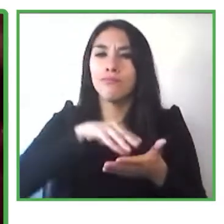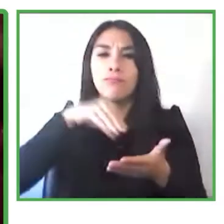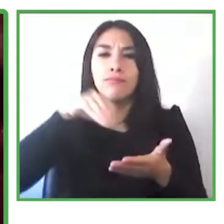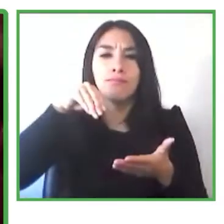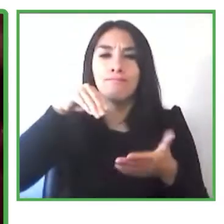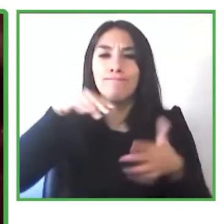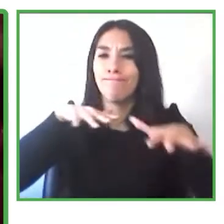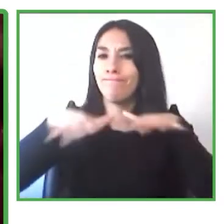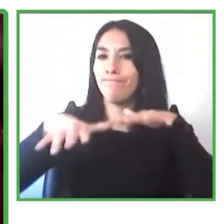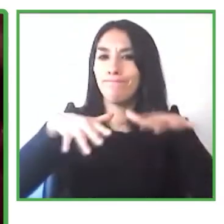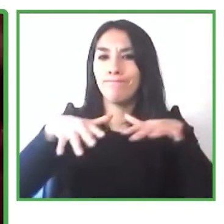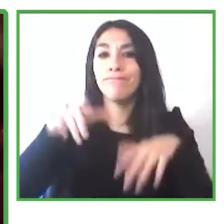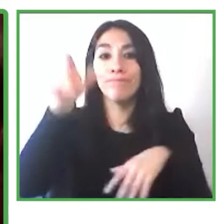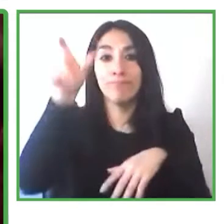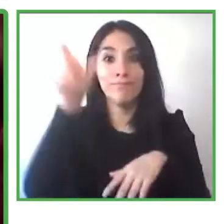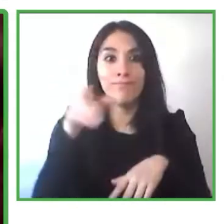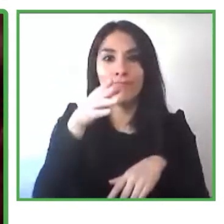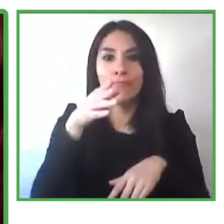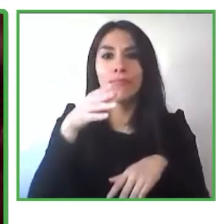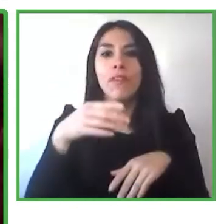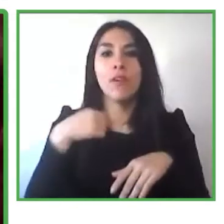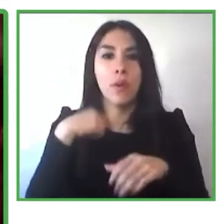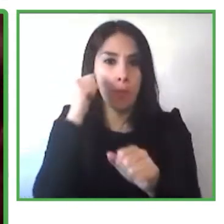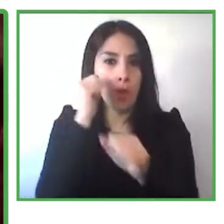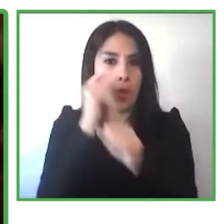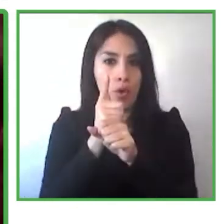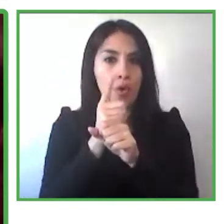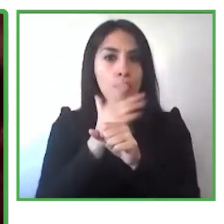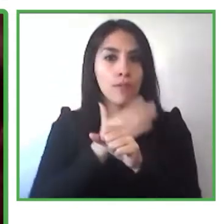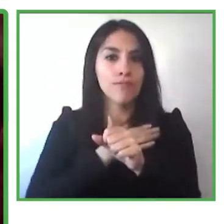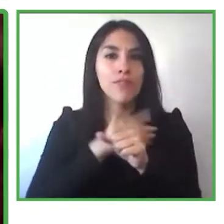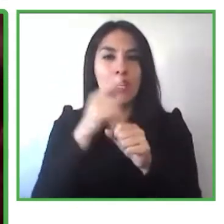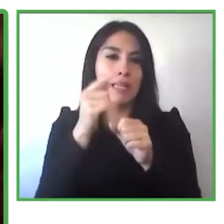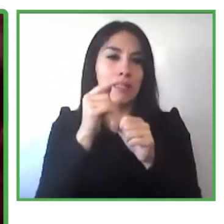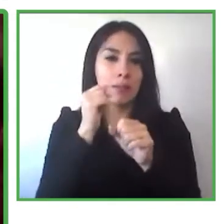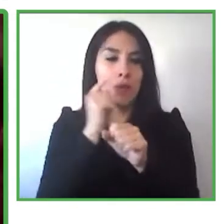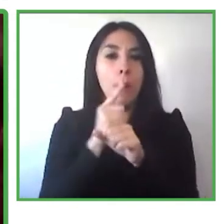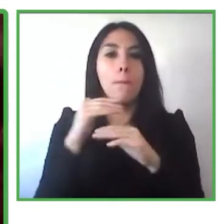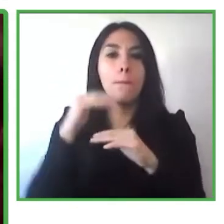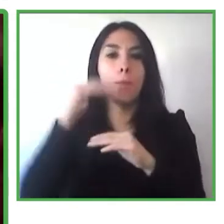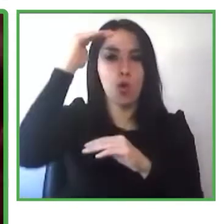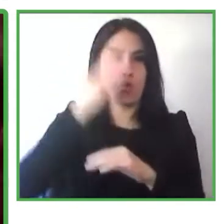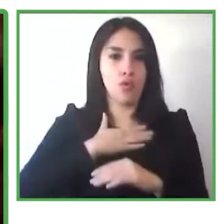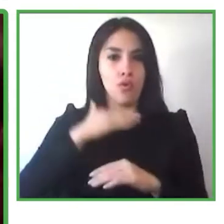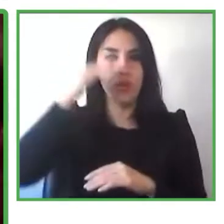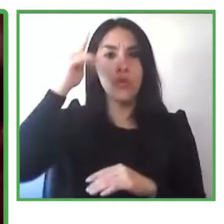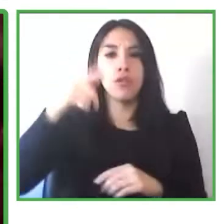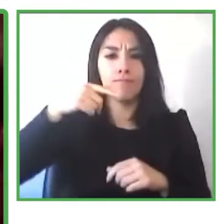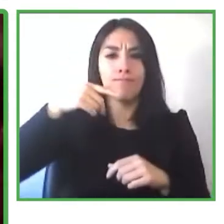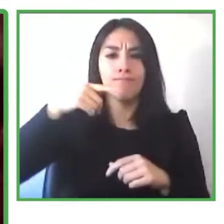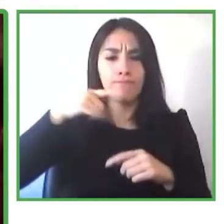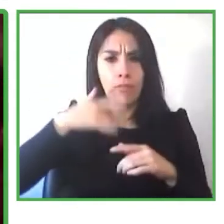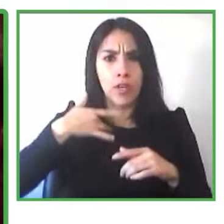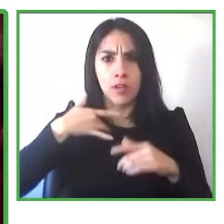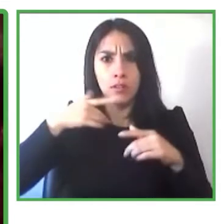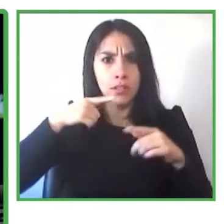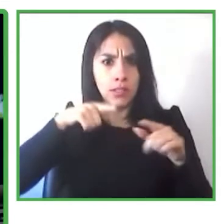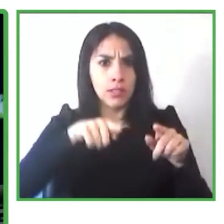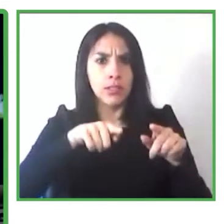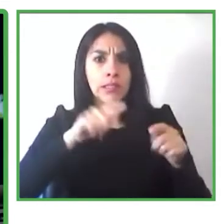crecí aprendí me transformé y gracias a él nació un propósito luchar por los derechos de las personas con discapacidad